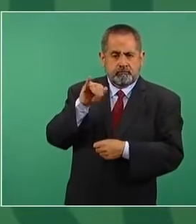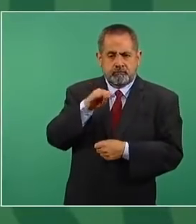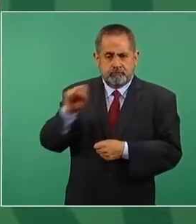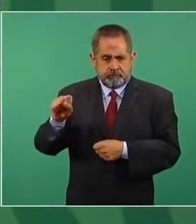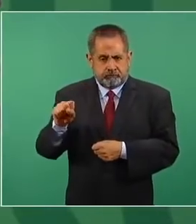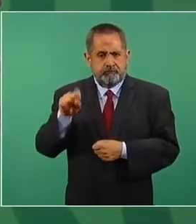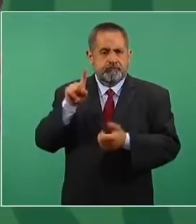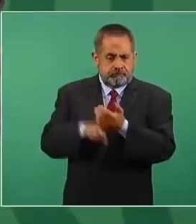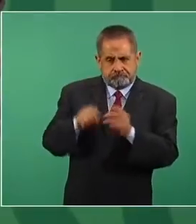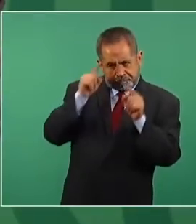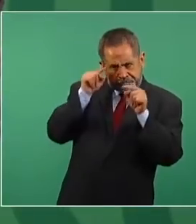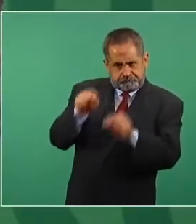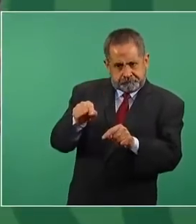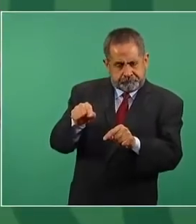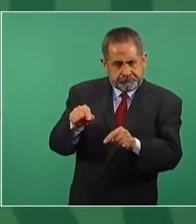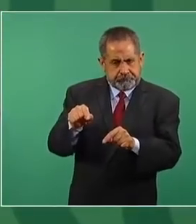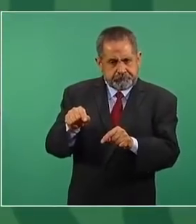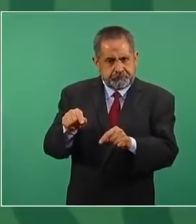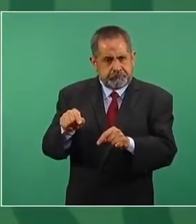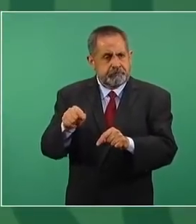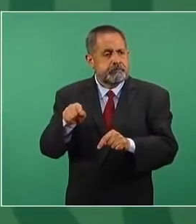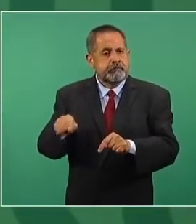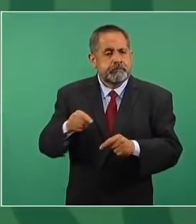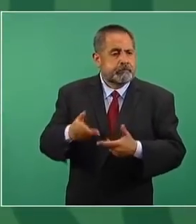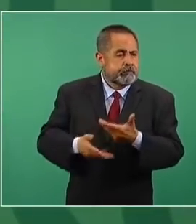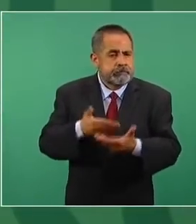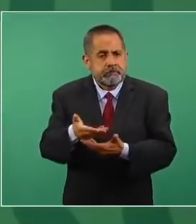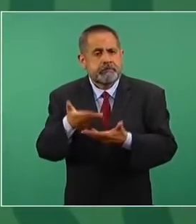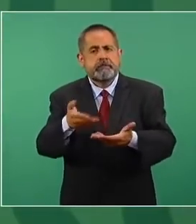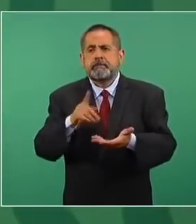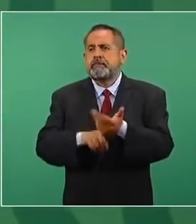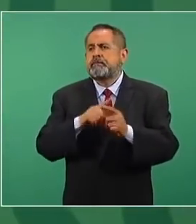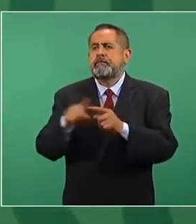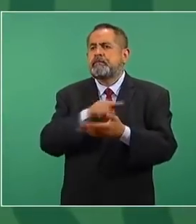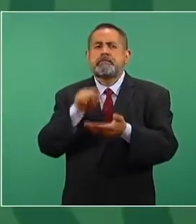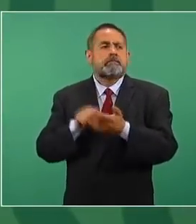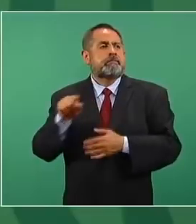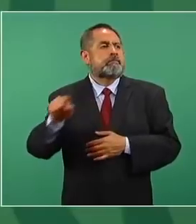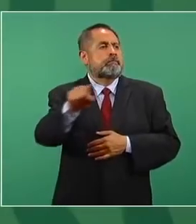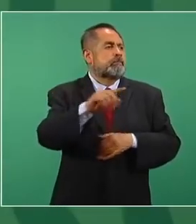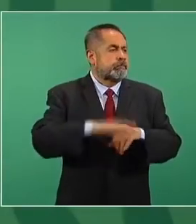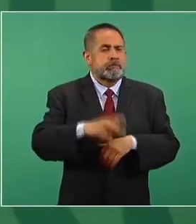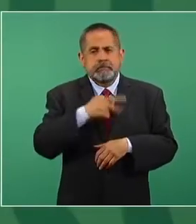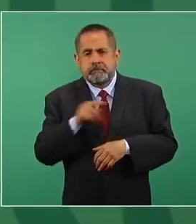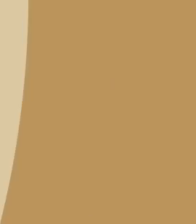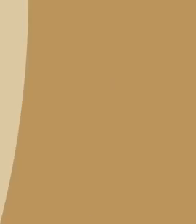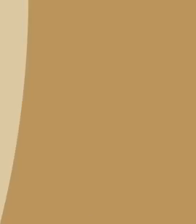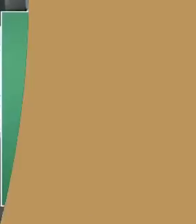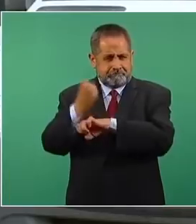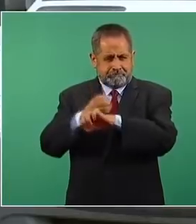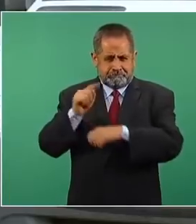los hospitales que dan servicio en las zonas más pobres y marginadas del país.